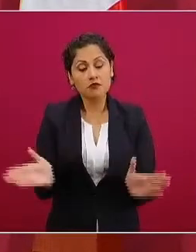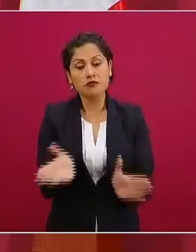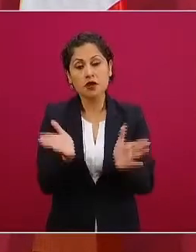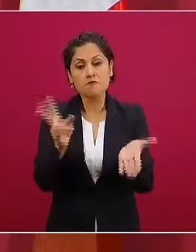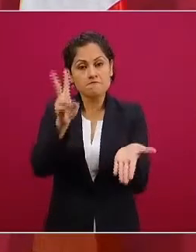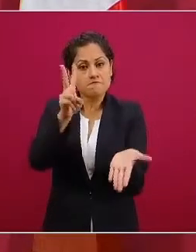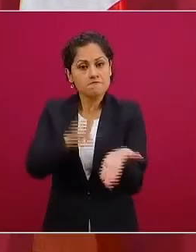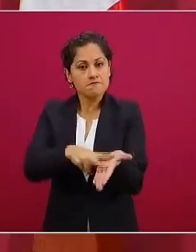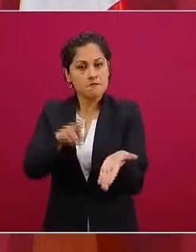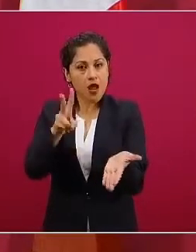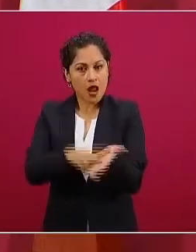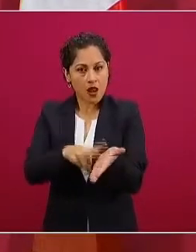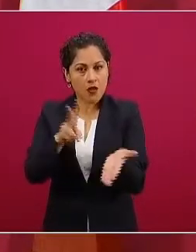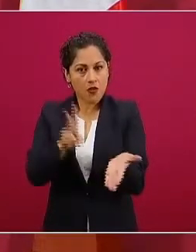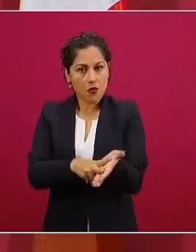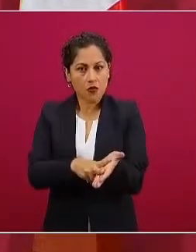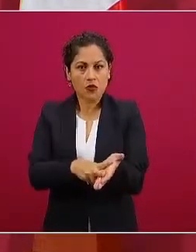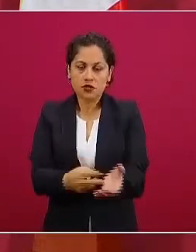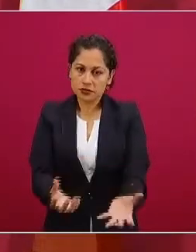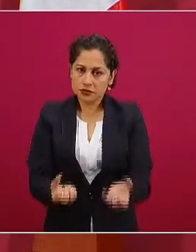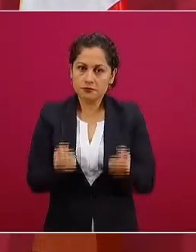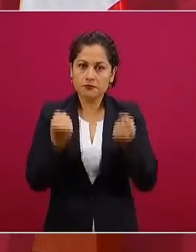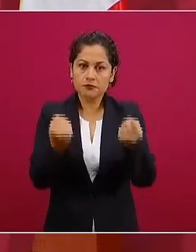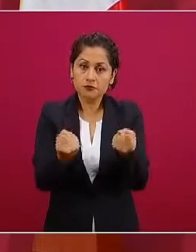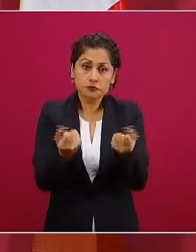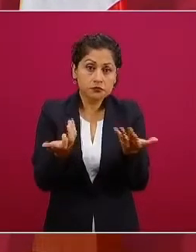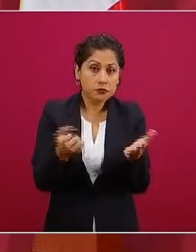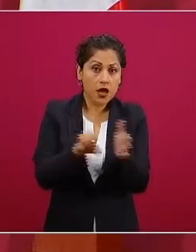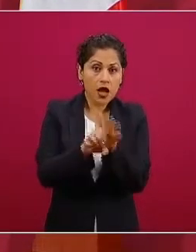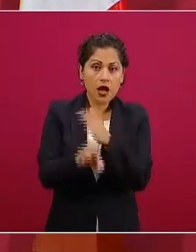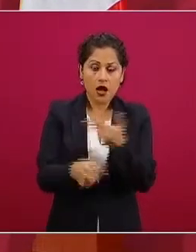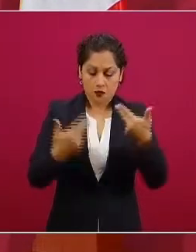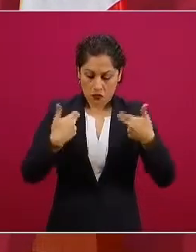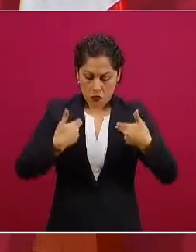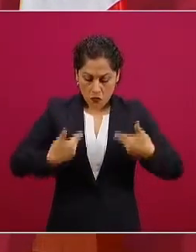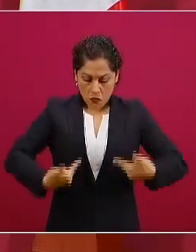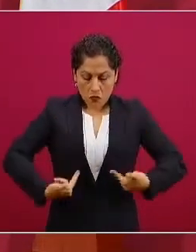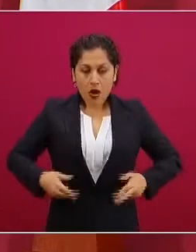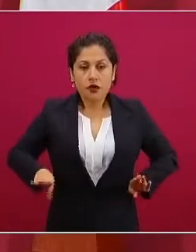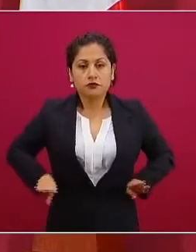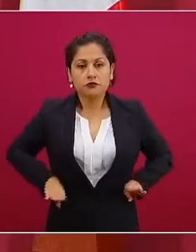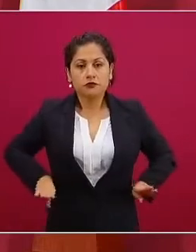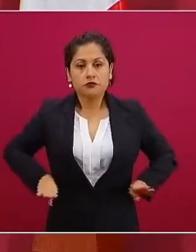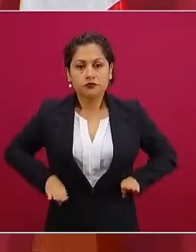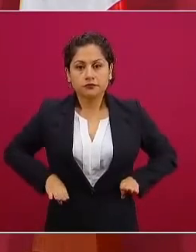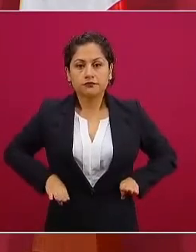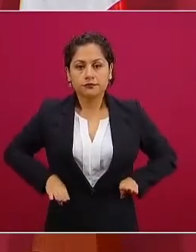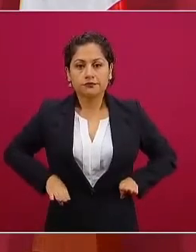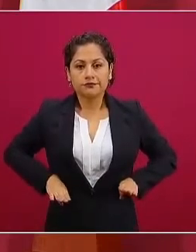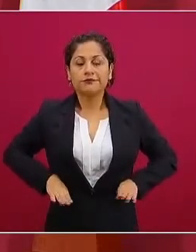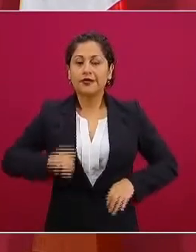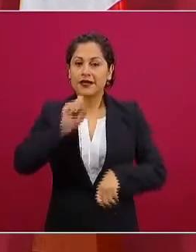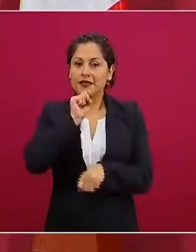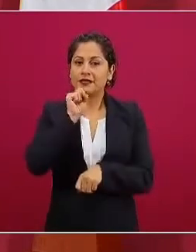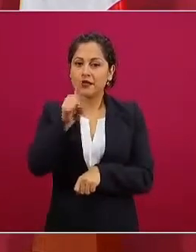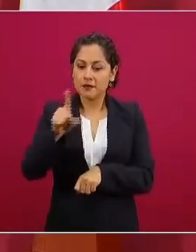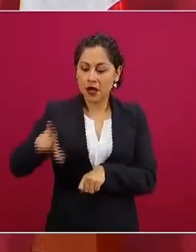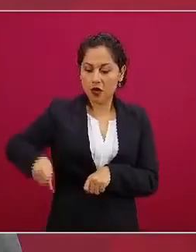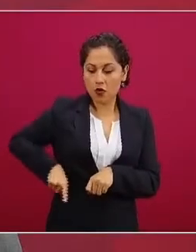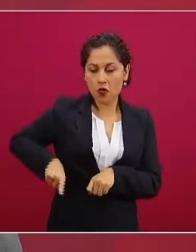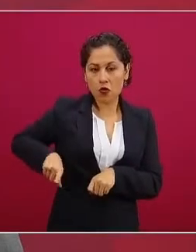el del humanismo y se gobierne para y con el pueblo.